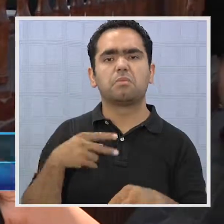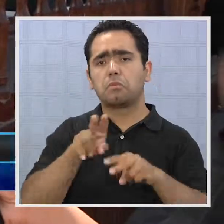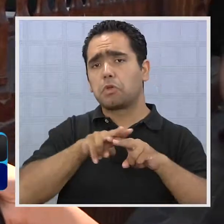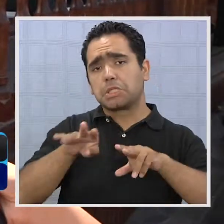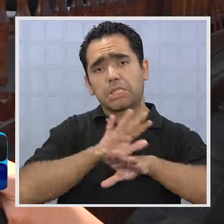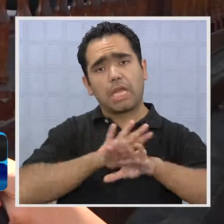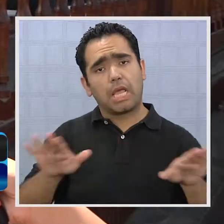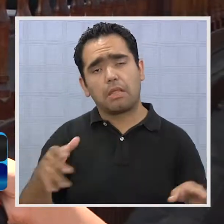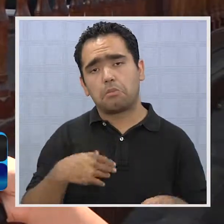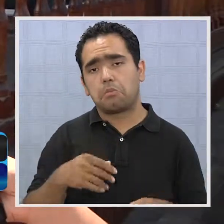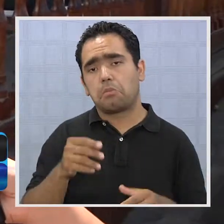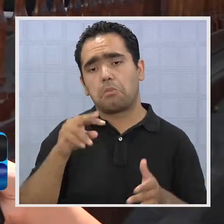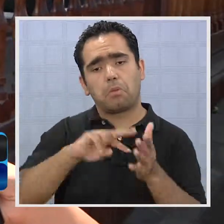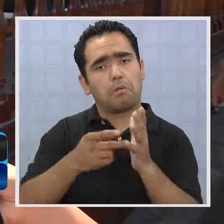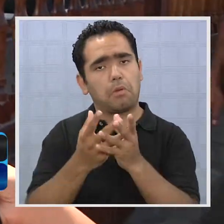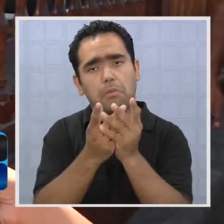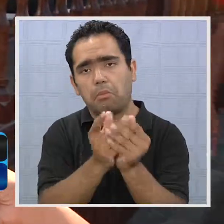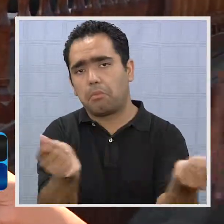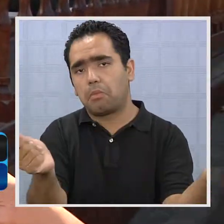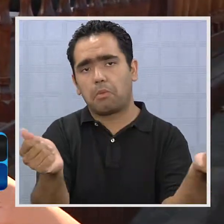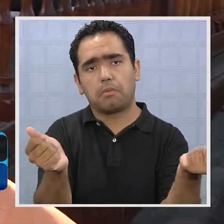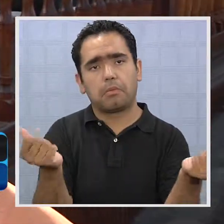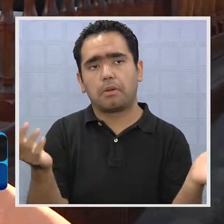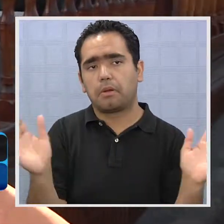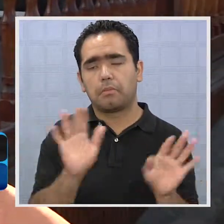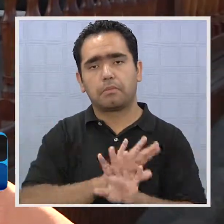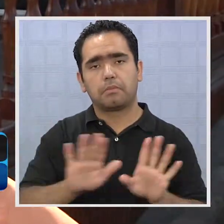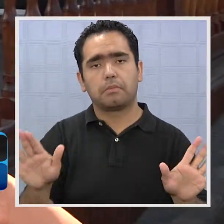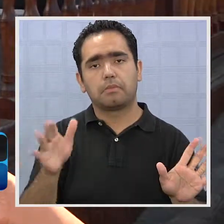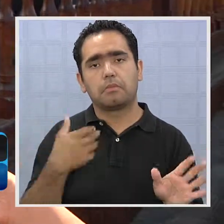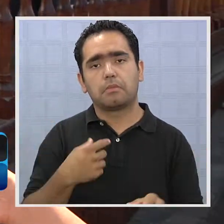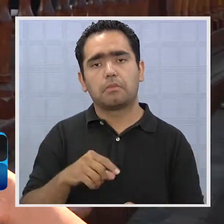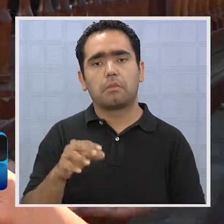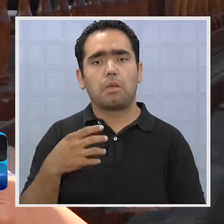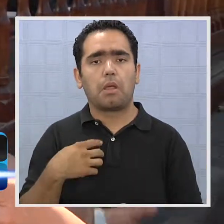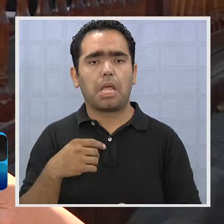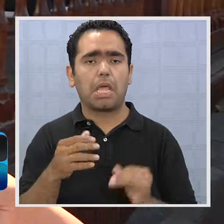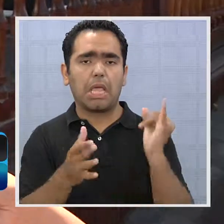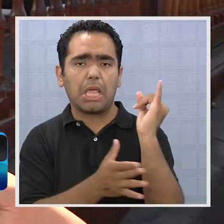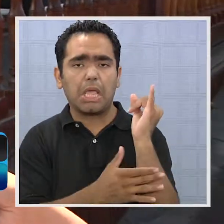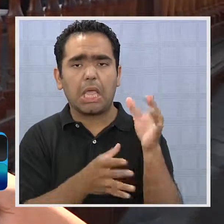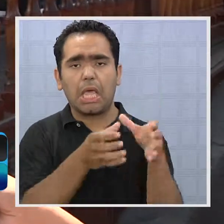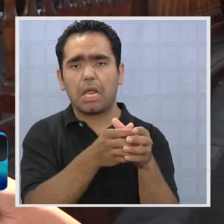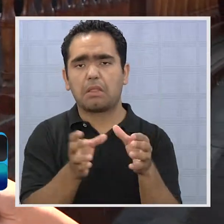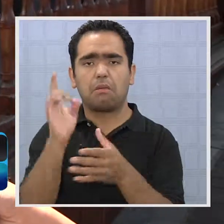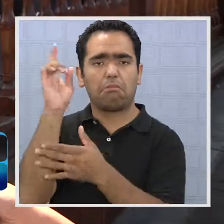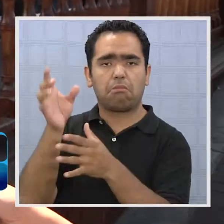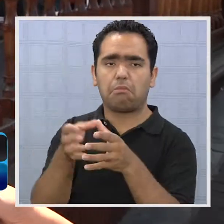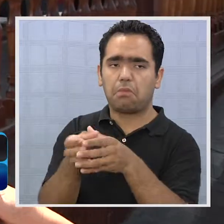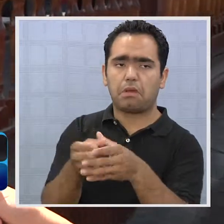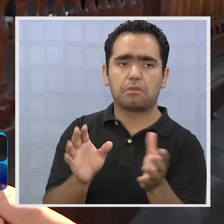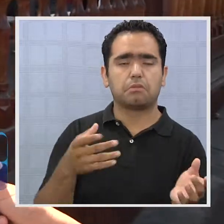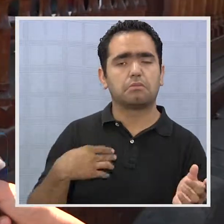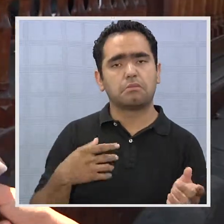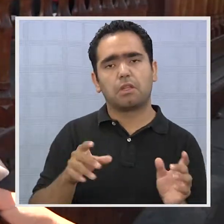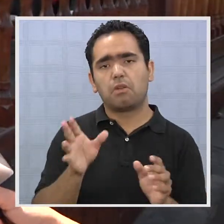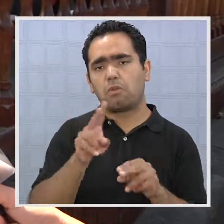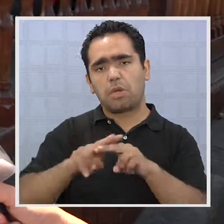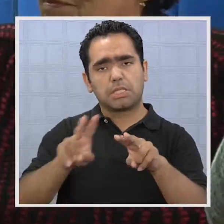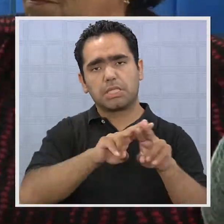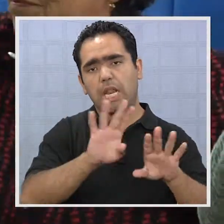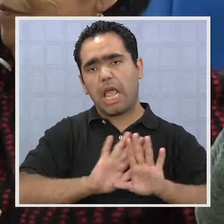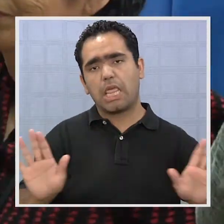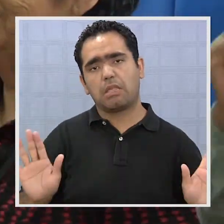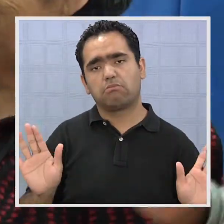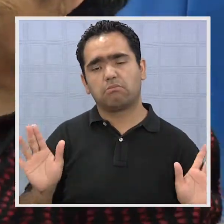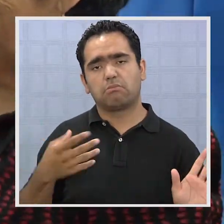hacen nada, no hacen nada para solucionar los problemas, tanto de acá como del otro lado, del centro. Por eso la